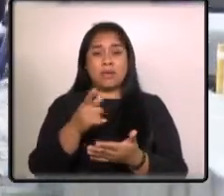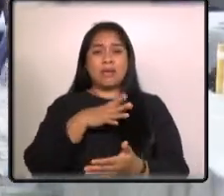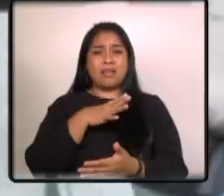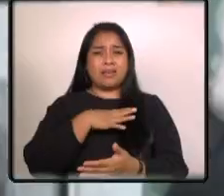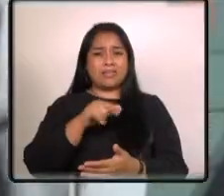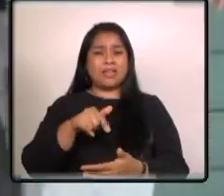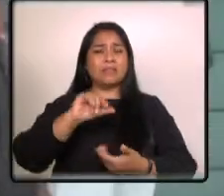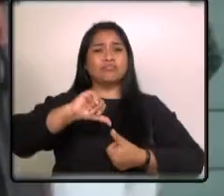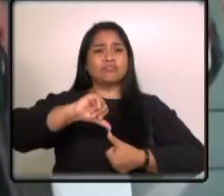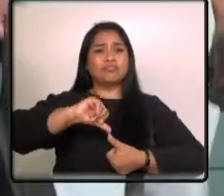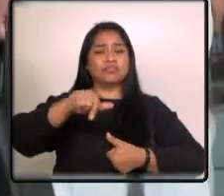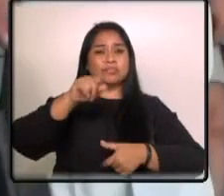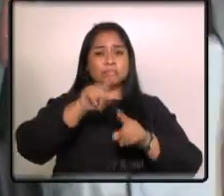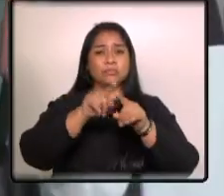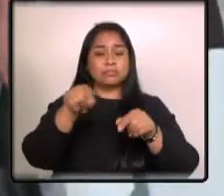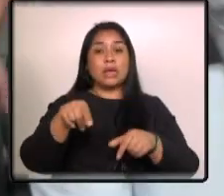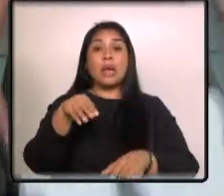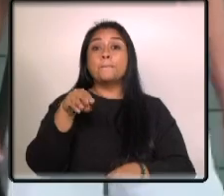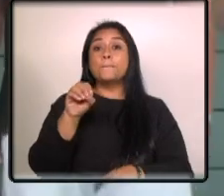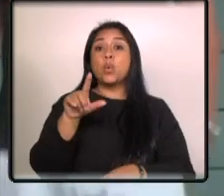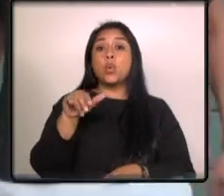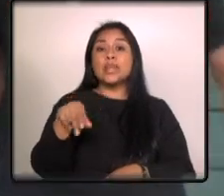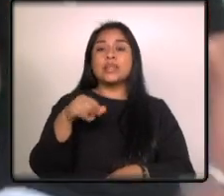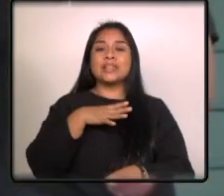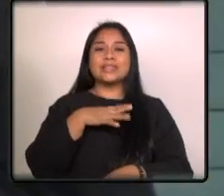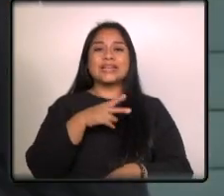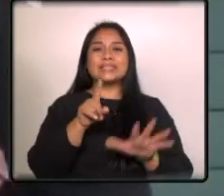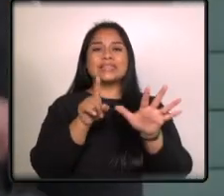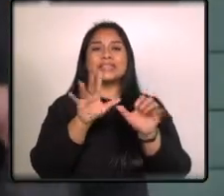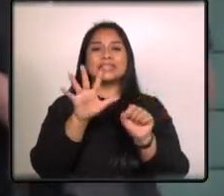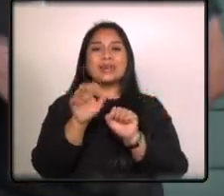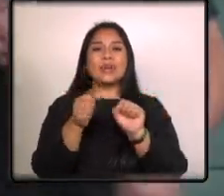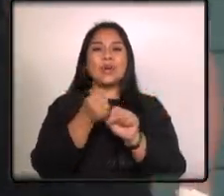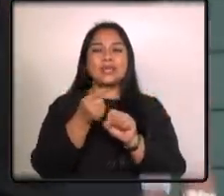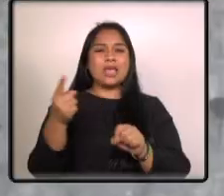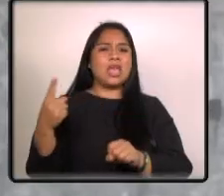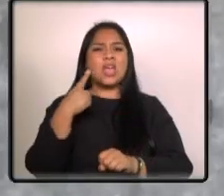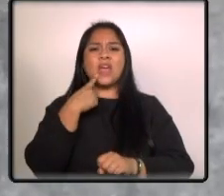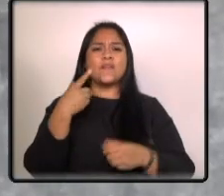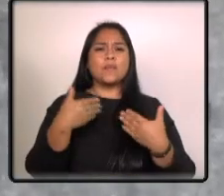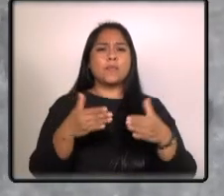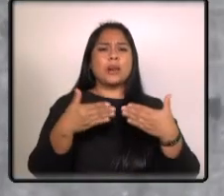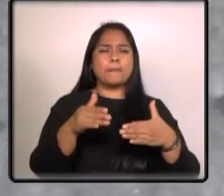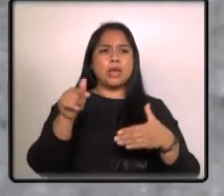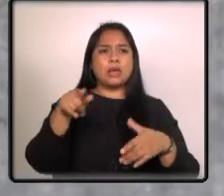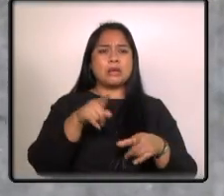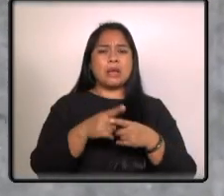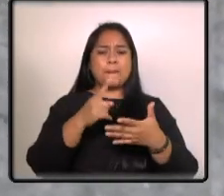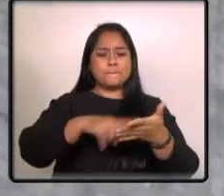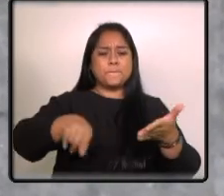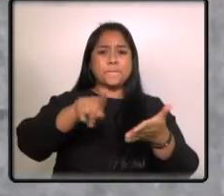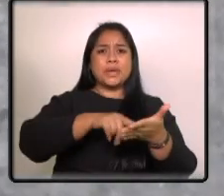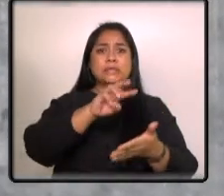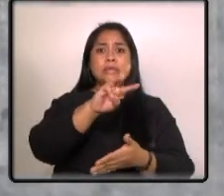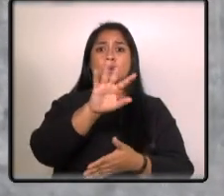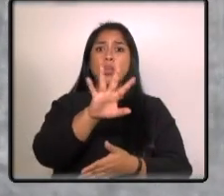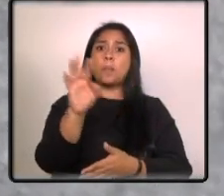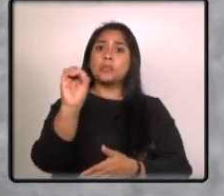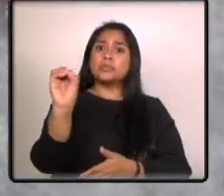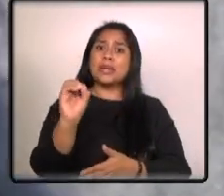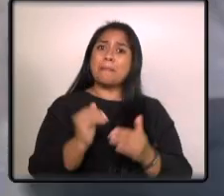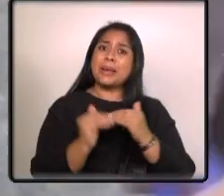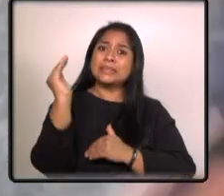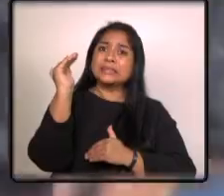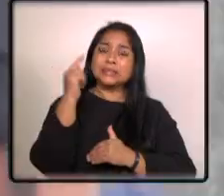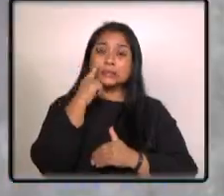centroamericana Molino de 65 años fue investido el lunes como jefe del estado panameño tras vencer con más de 34% de los votos en